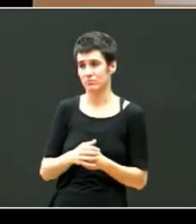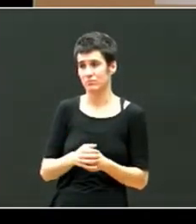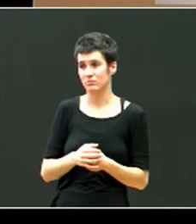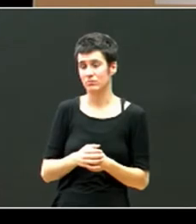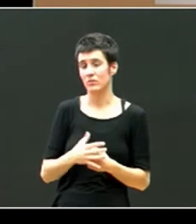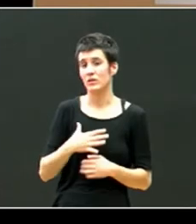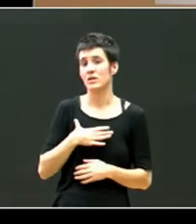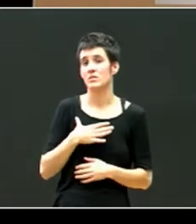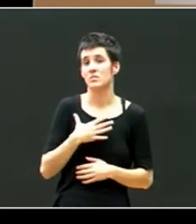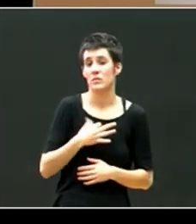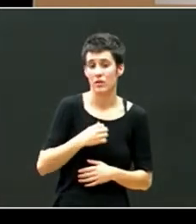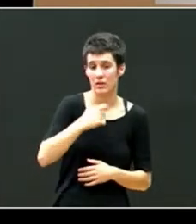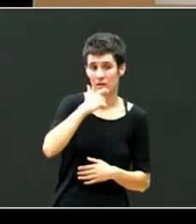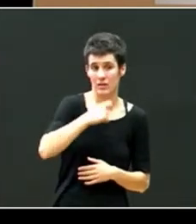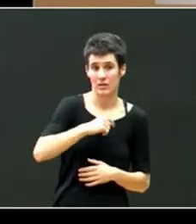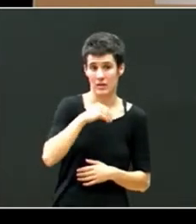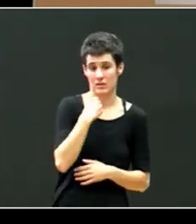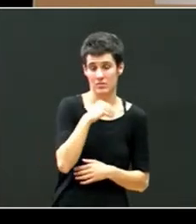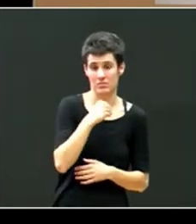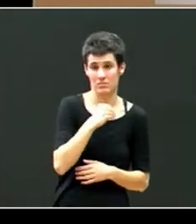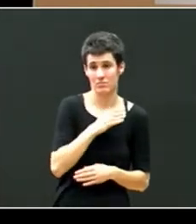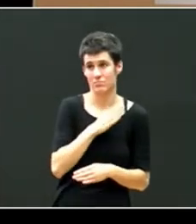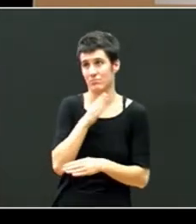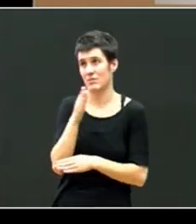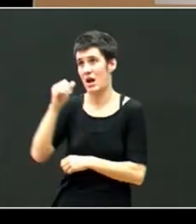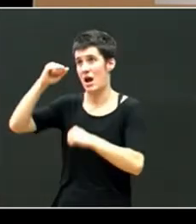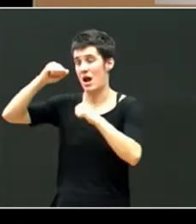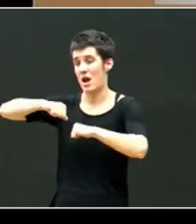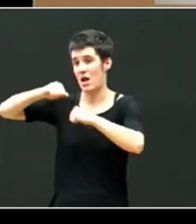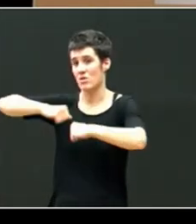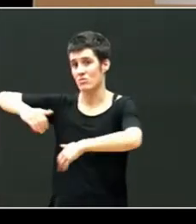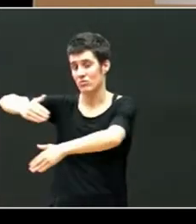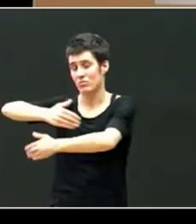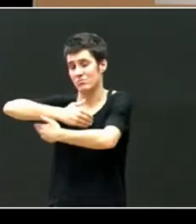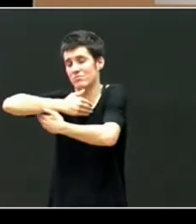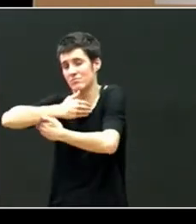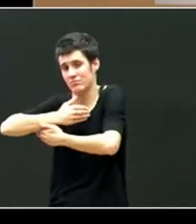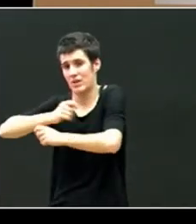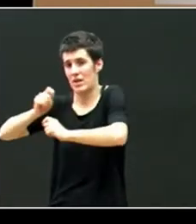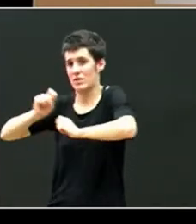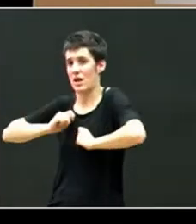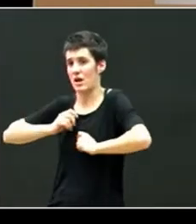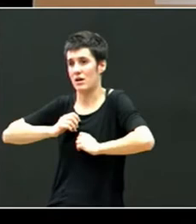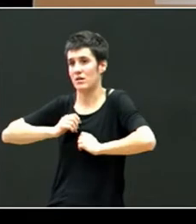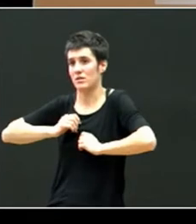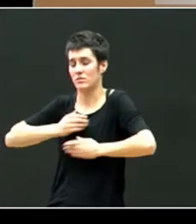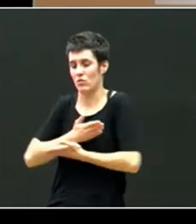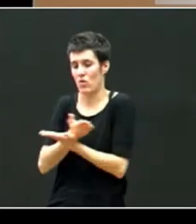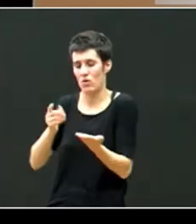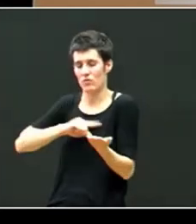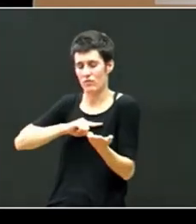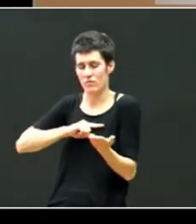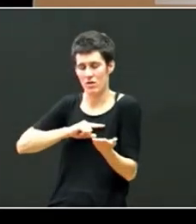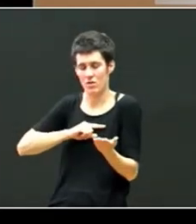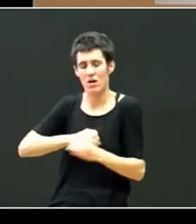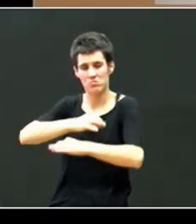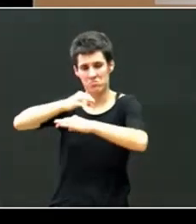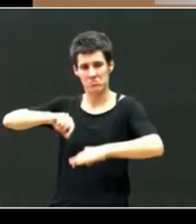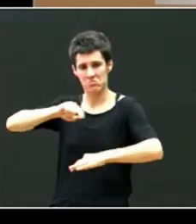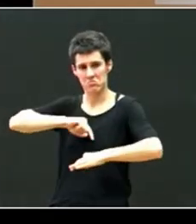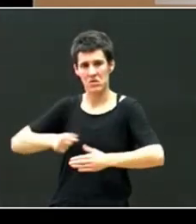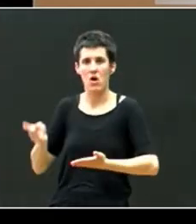retornar donde sea adulto calmarse regularse coger confianza y volver a explorar de nuevo el entorno y esto